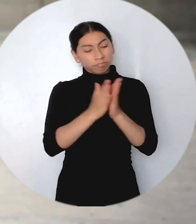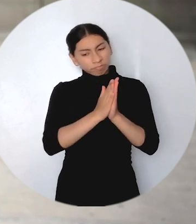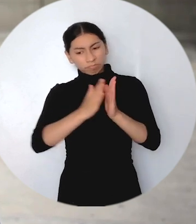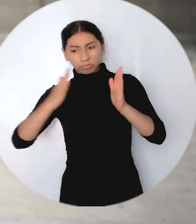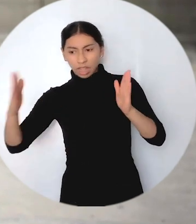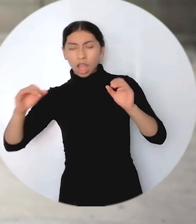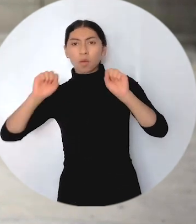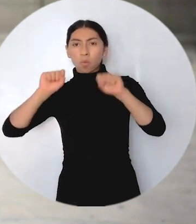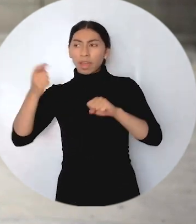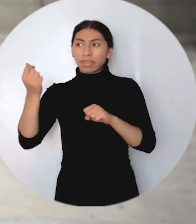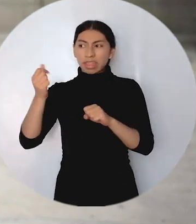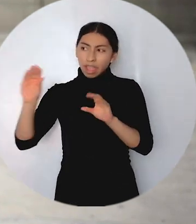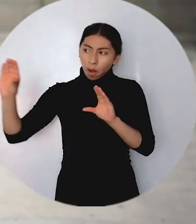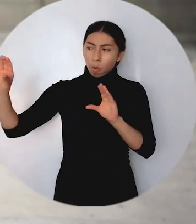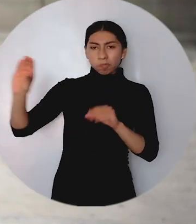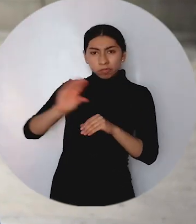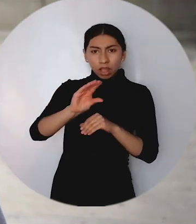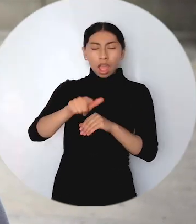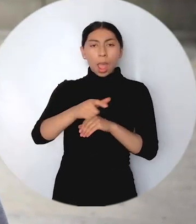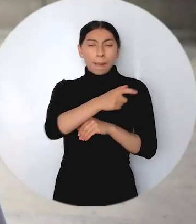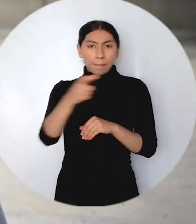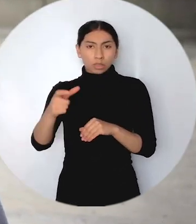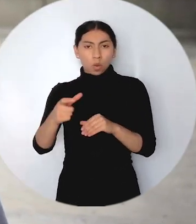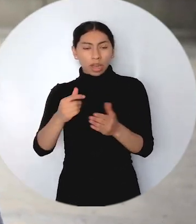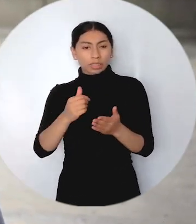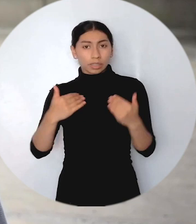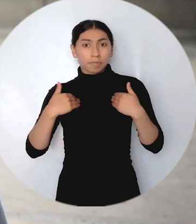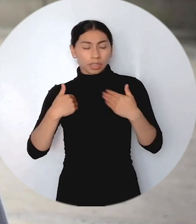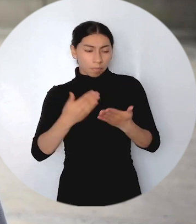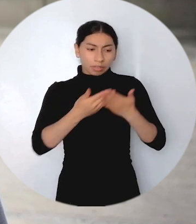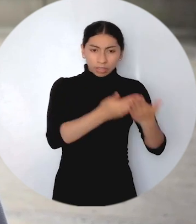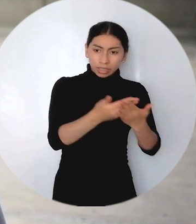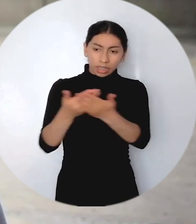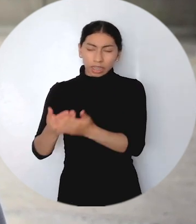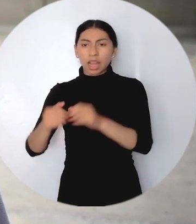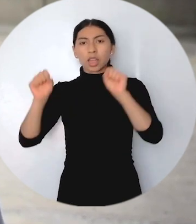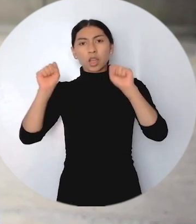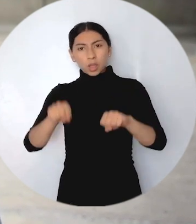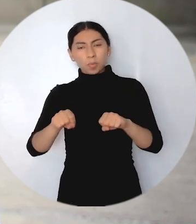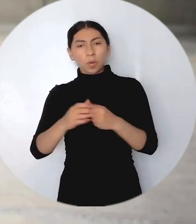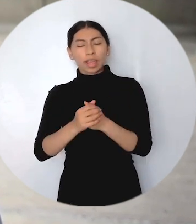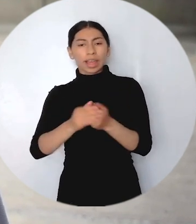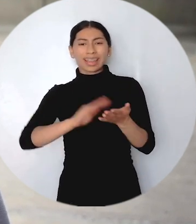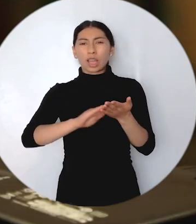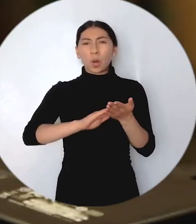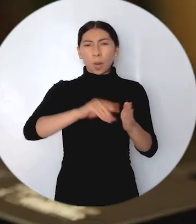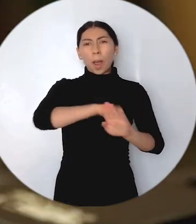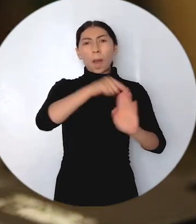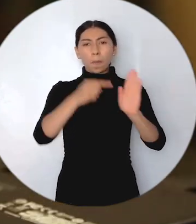se ajustará el COMPES, en esos 10 años se le cumplirá por parte del Estado colombiano a las víctimas en materia de